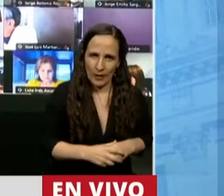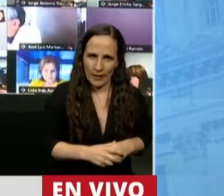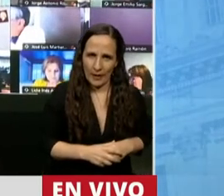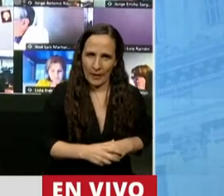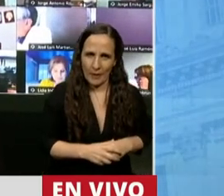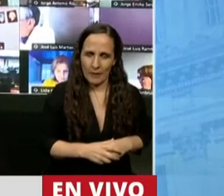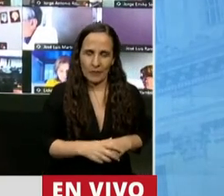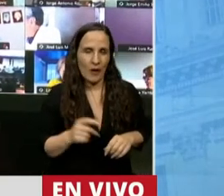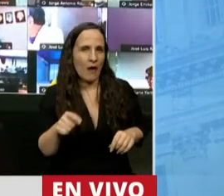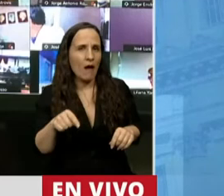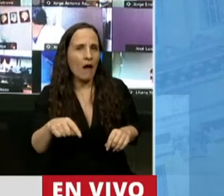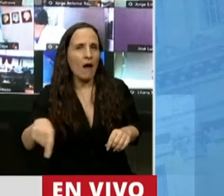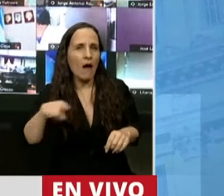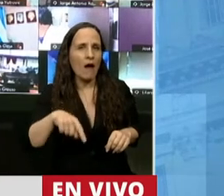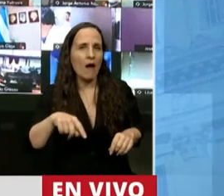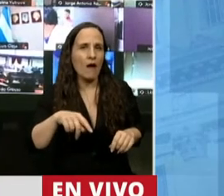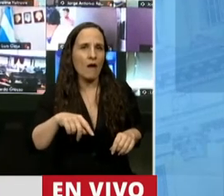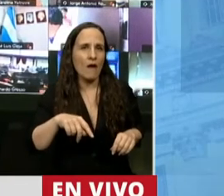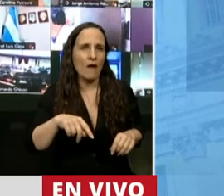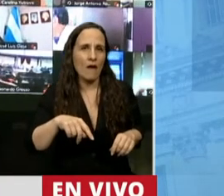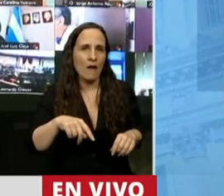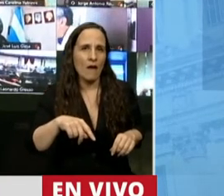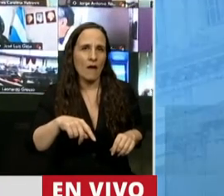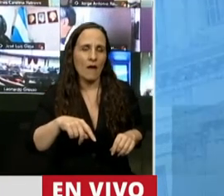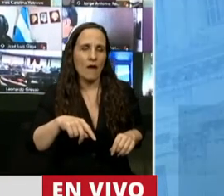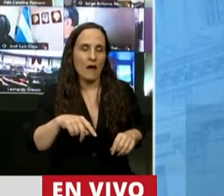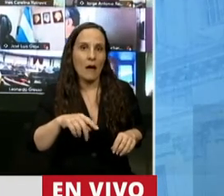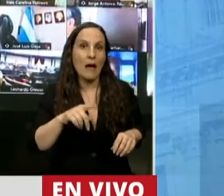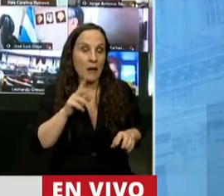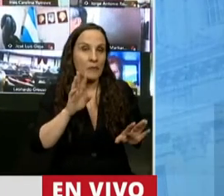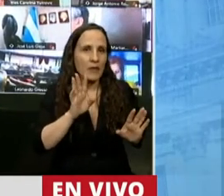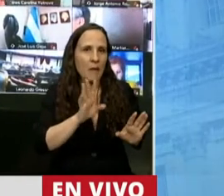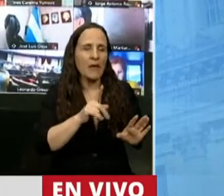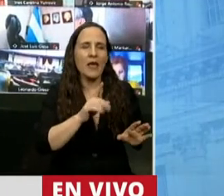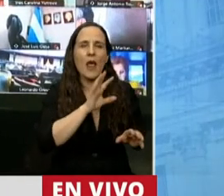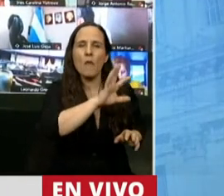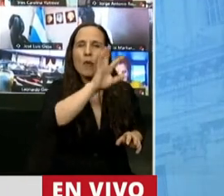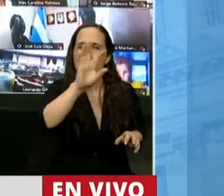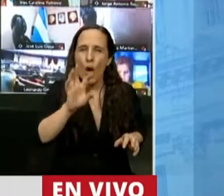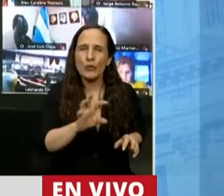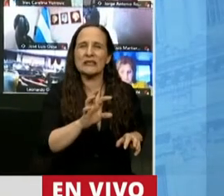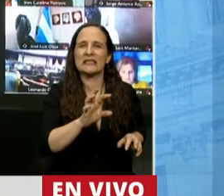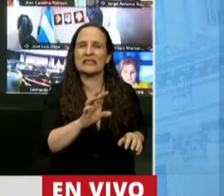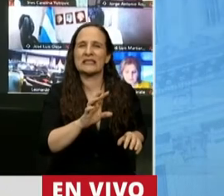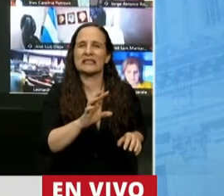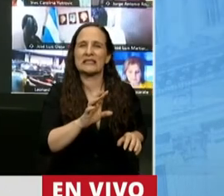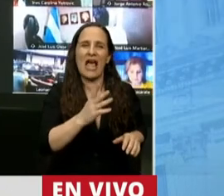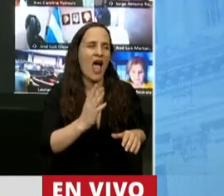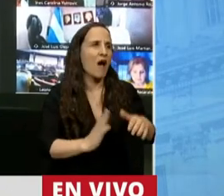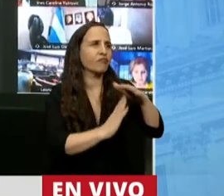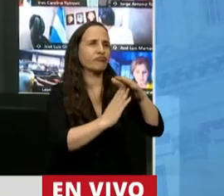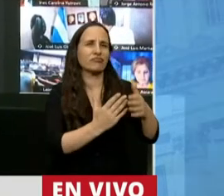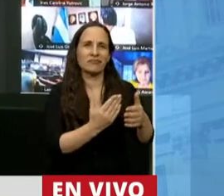que ven en cada provincia, en cada dirigente que no les